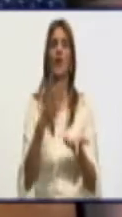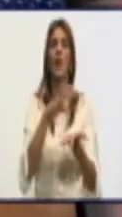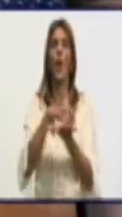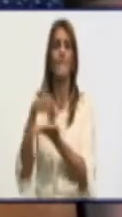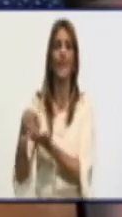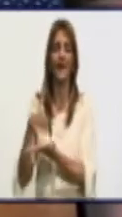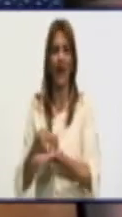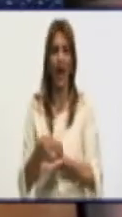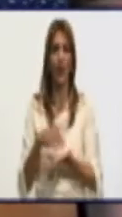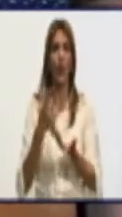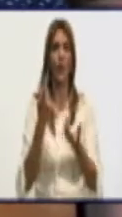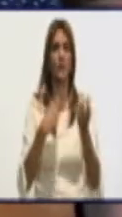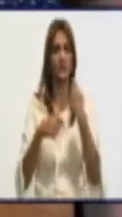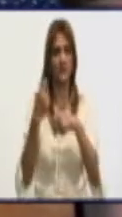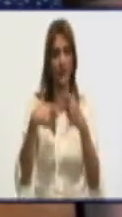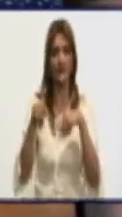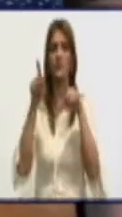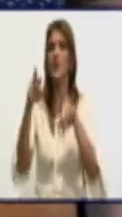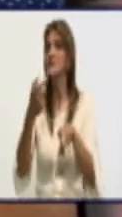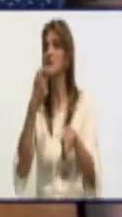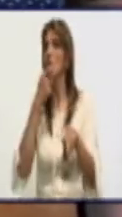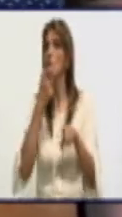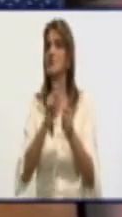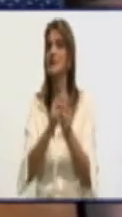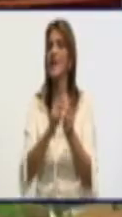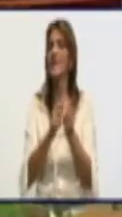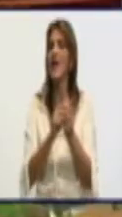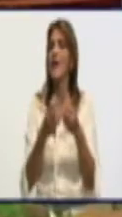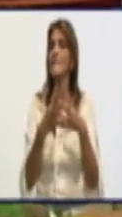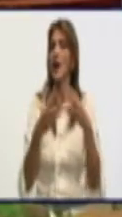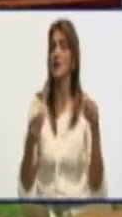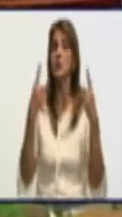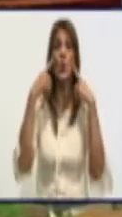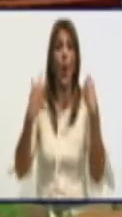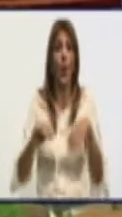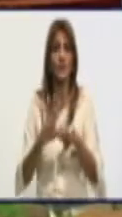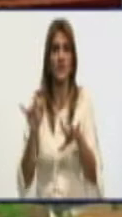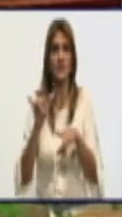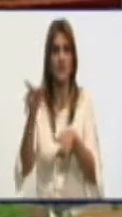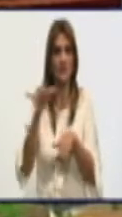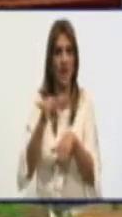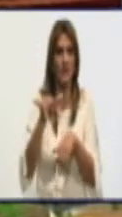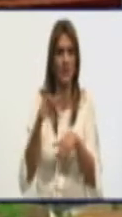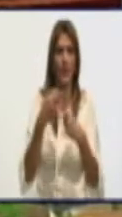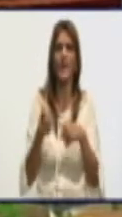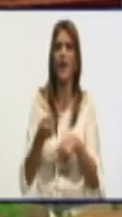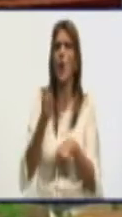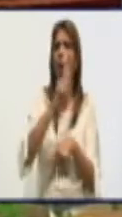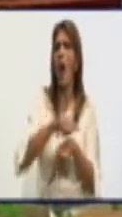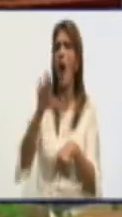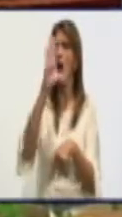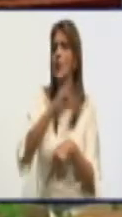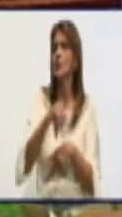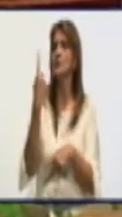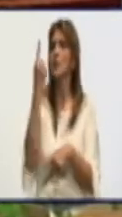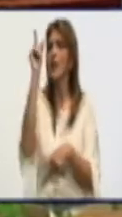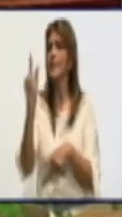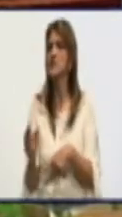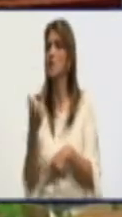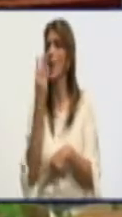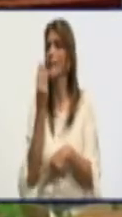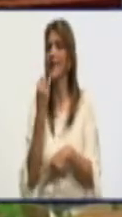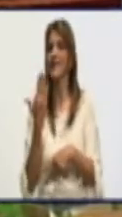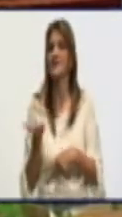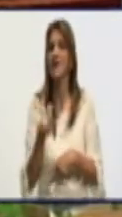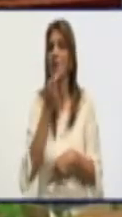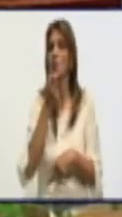el panqué de maíz. No sé si este es el mismo, pero anoche un televidente me hablaba de un